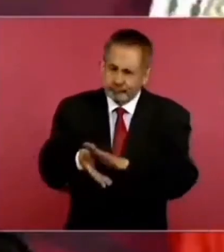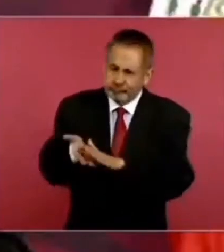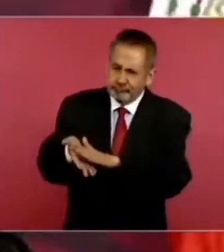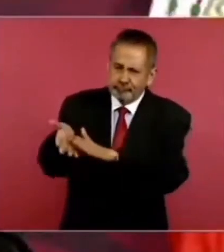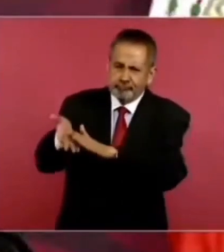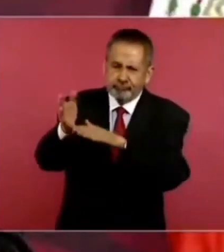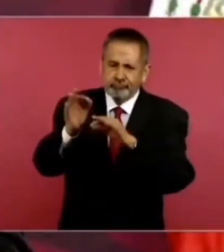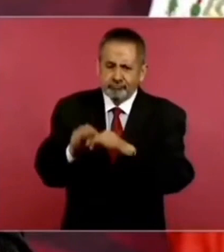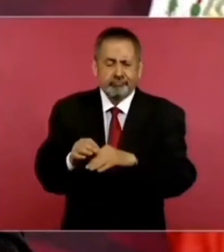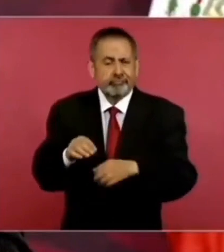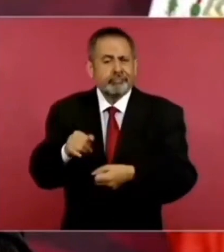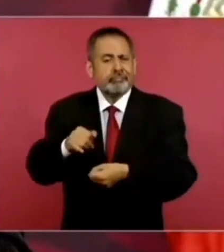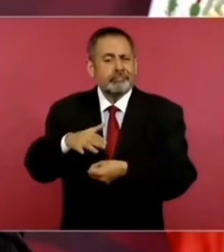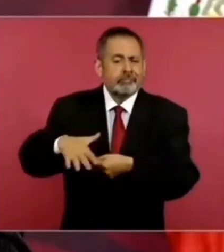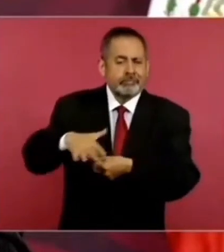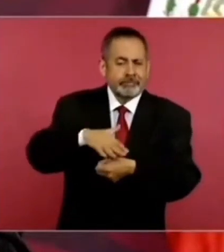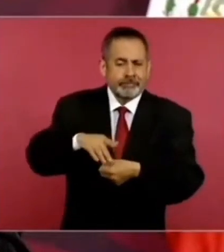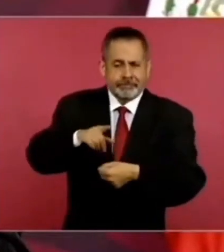en el Istmo,